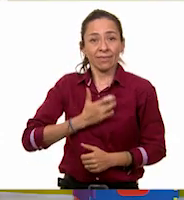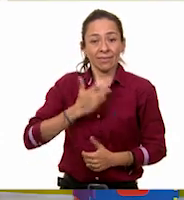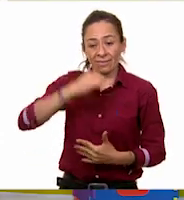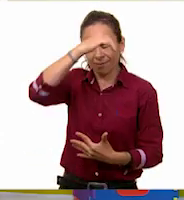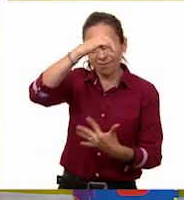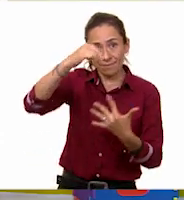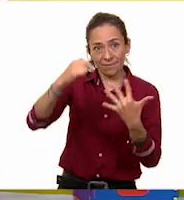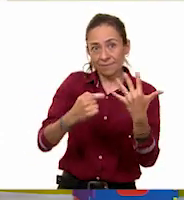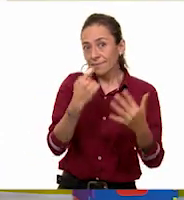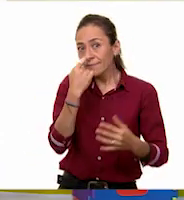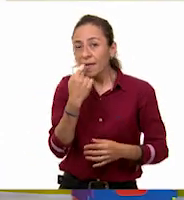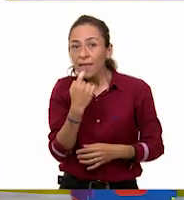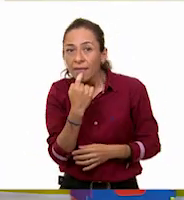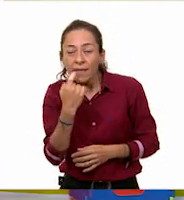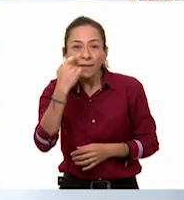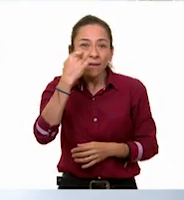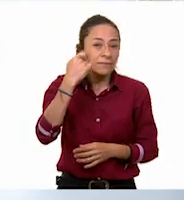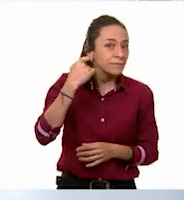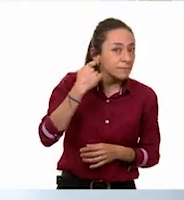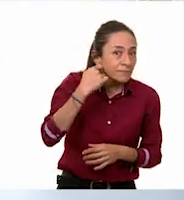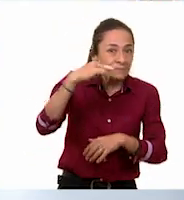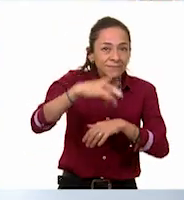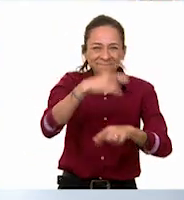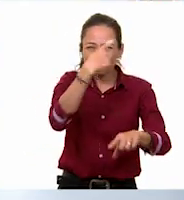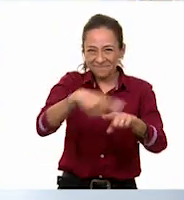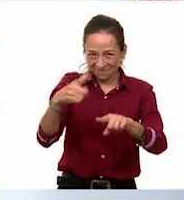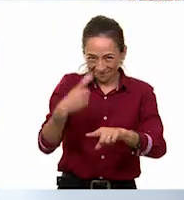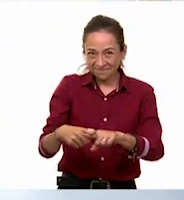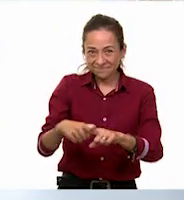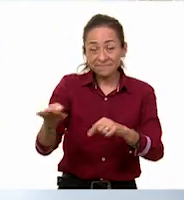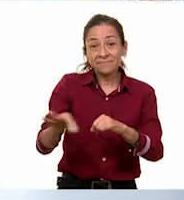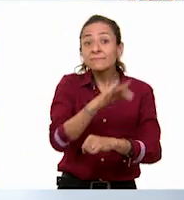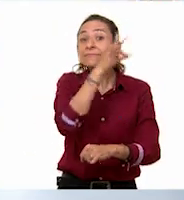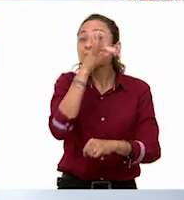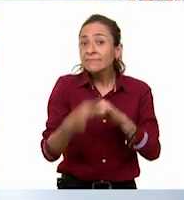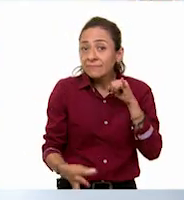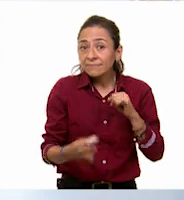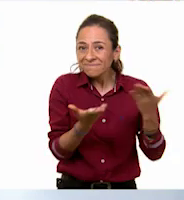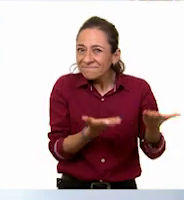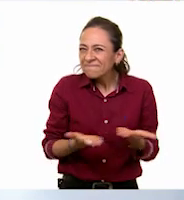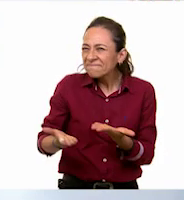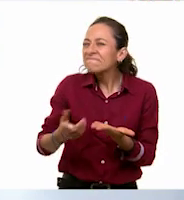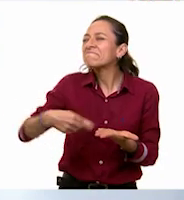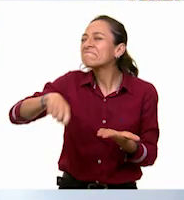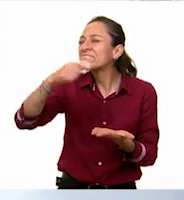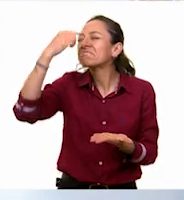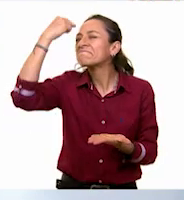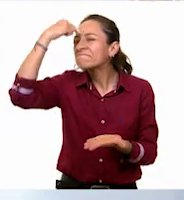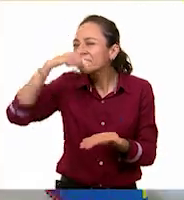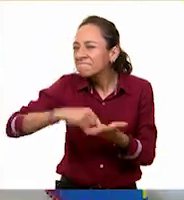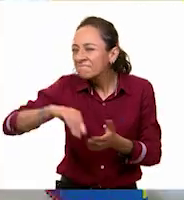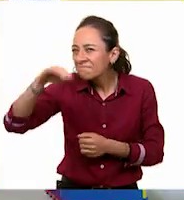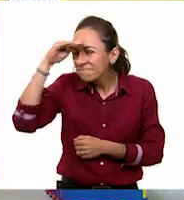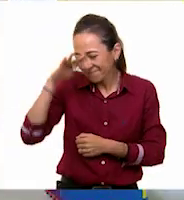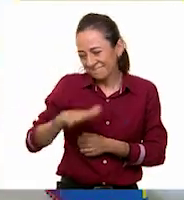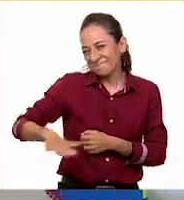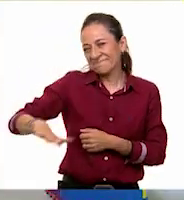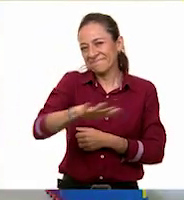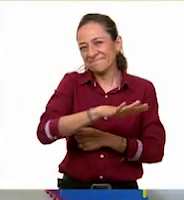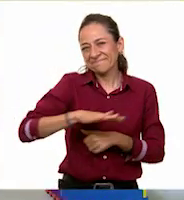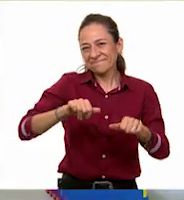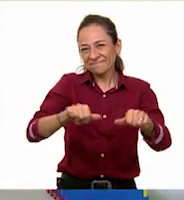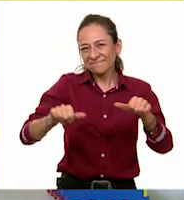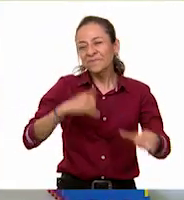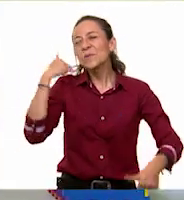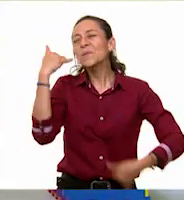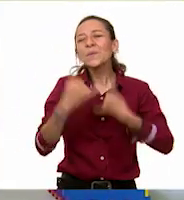Y también, al final, tenemos, ¿qué creen? Nuestra área de juegos. Ustedes también pueden hacer en su museo un área de juegos.